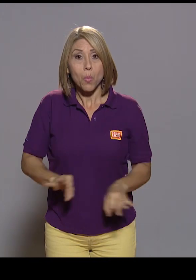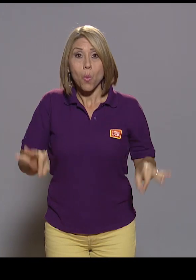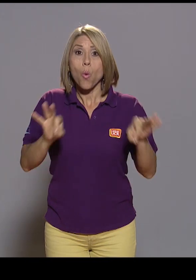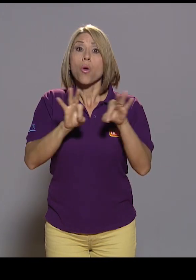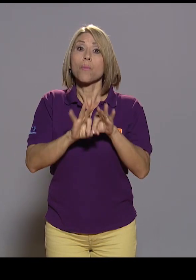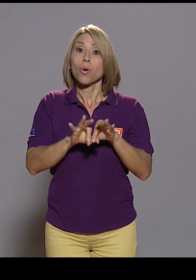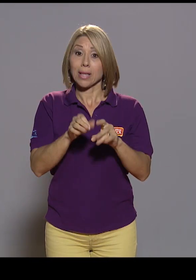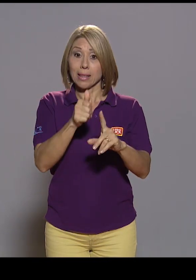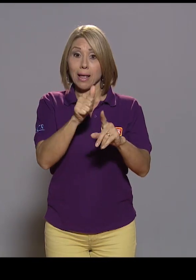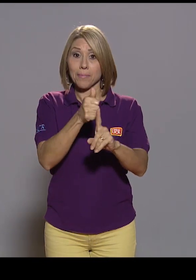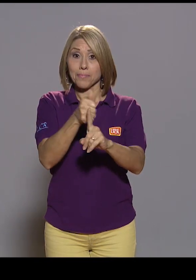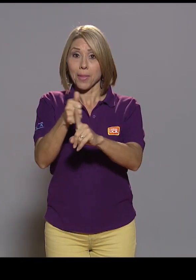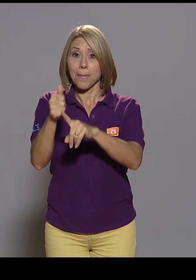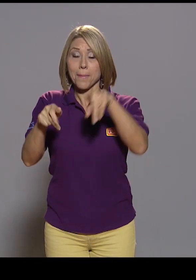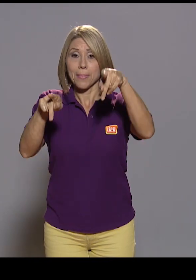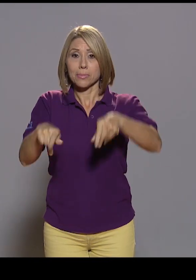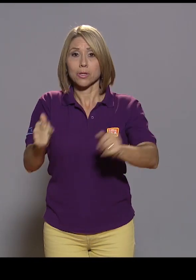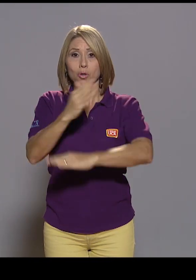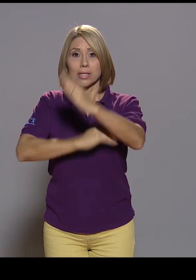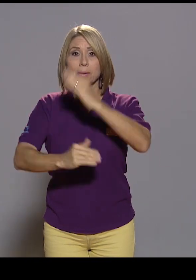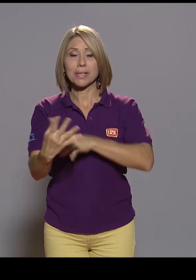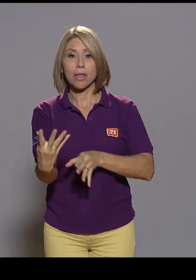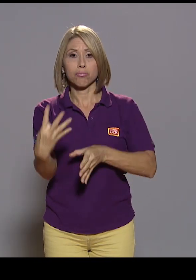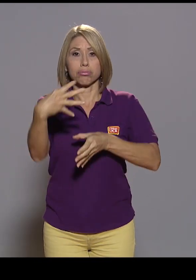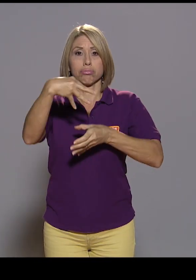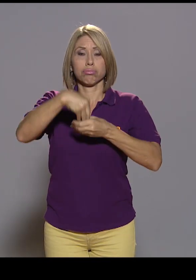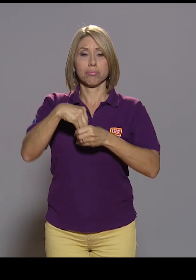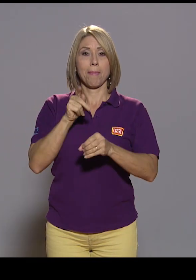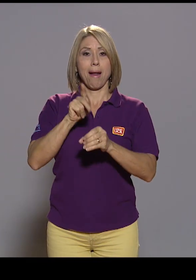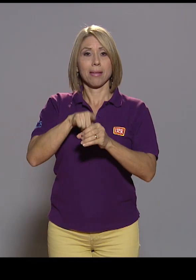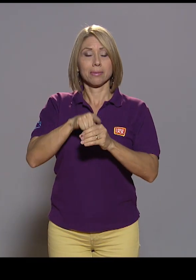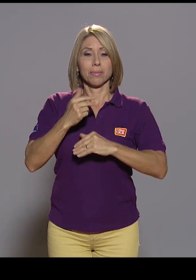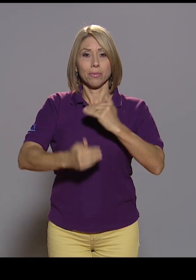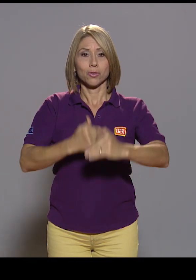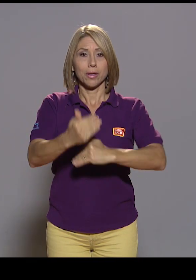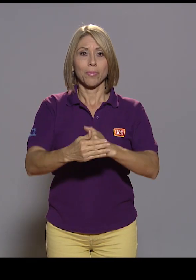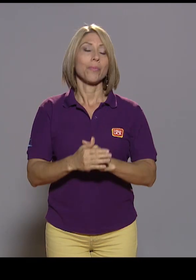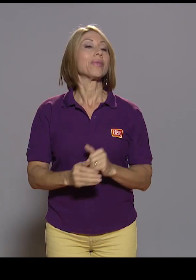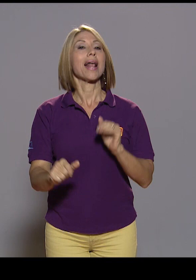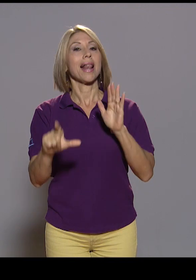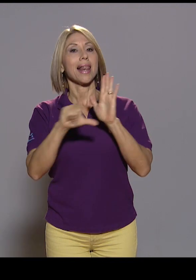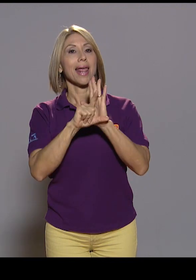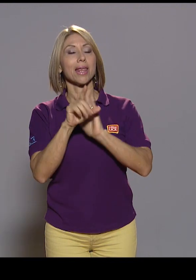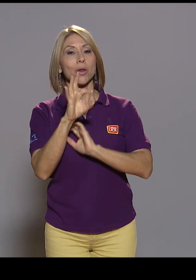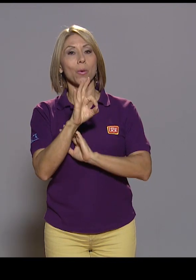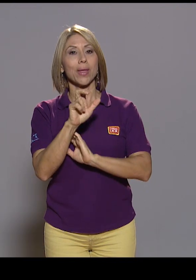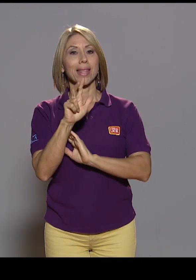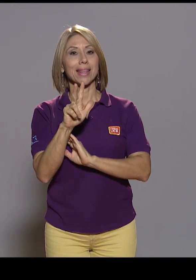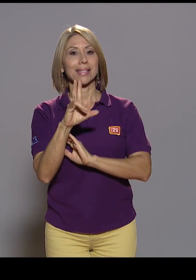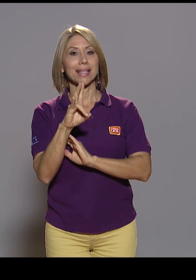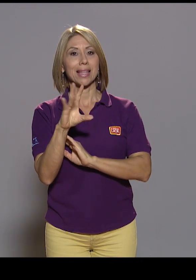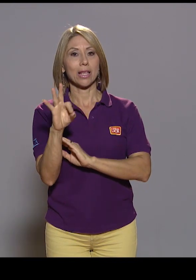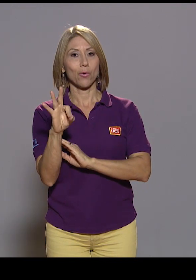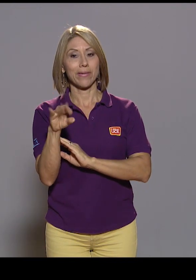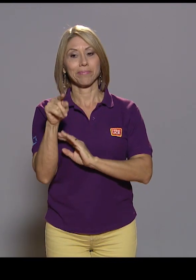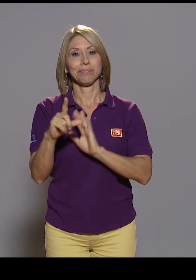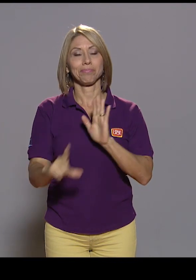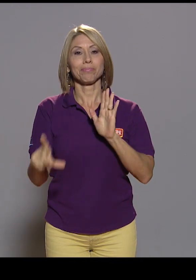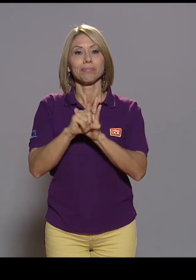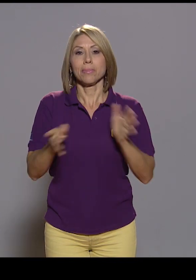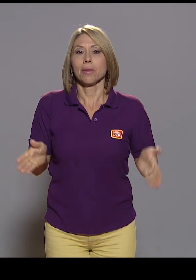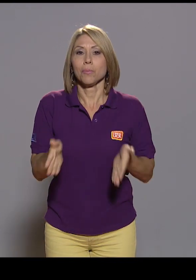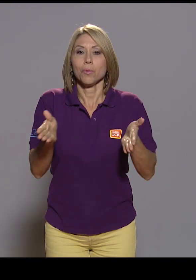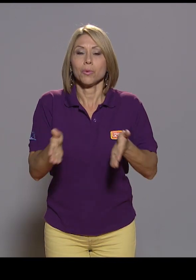participación de personas con discapacidad en el proceso. Claro. Bueno, en la ley, ¿verdad?, en la 93-79, que es la ley para la